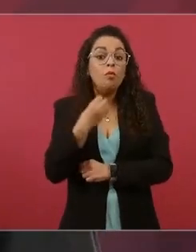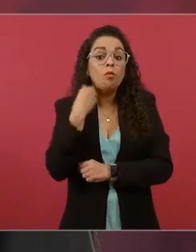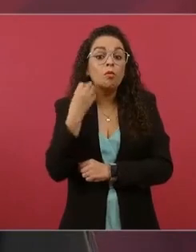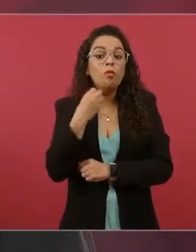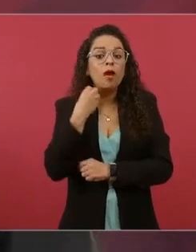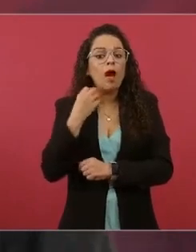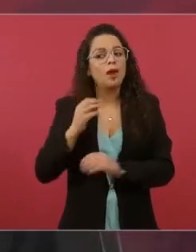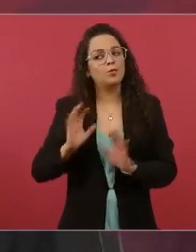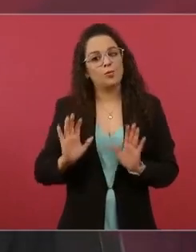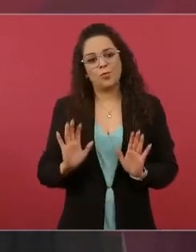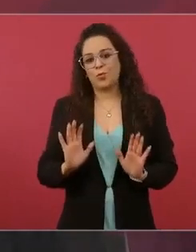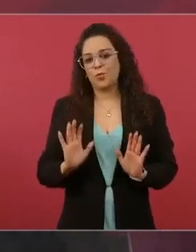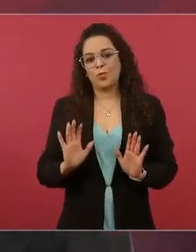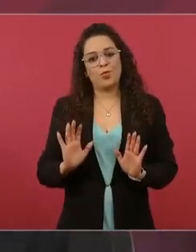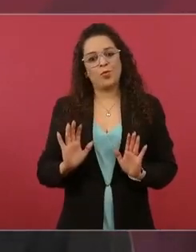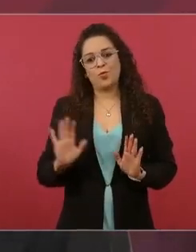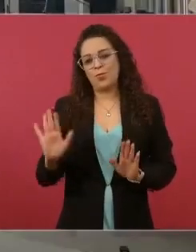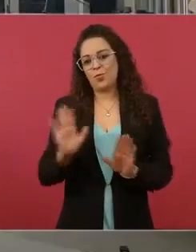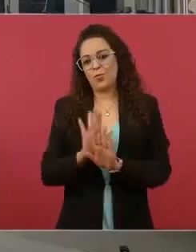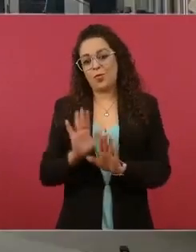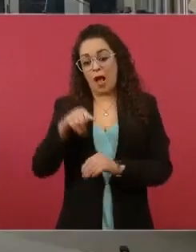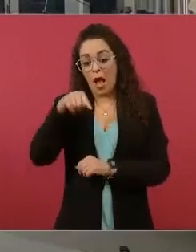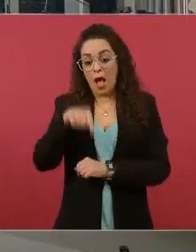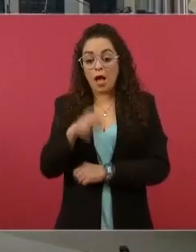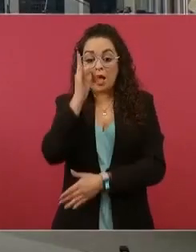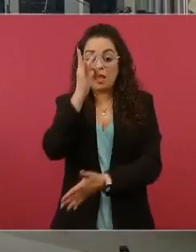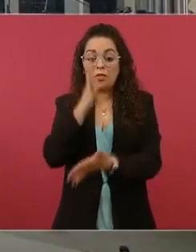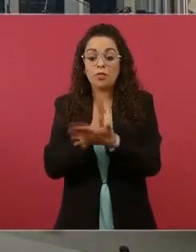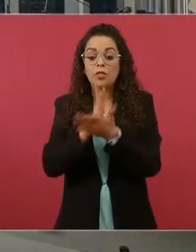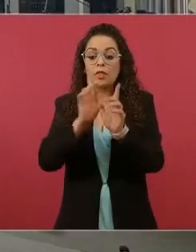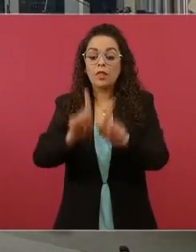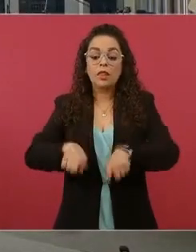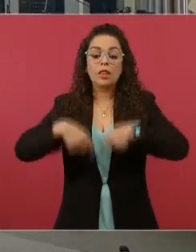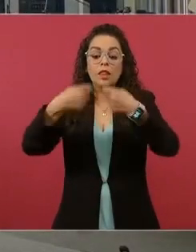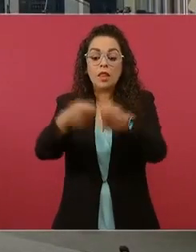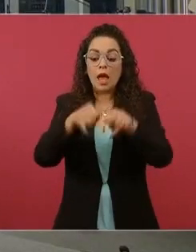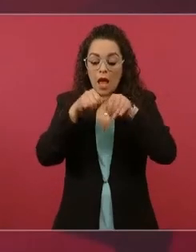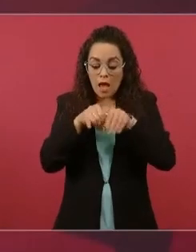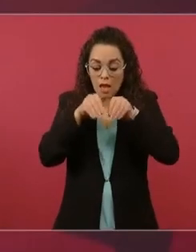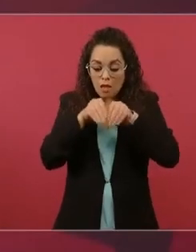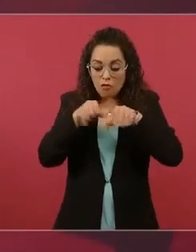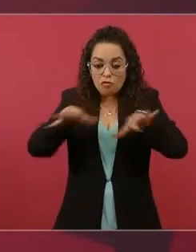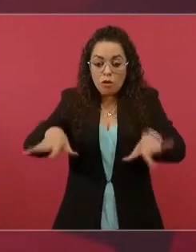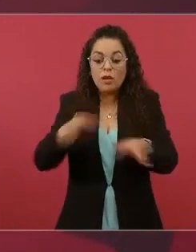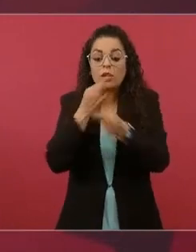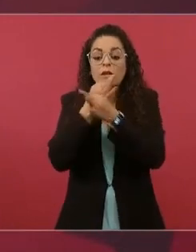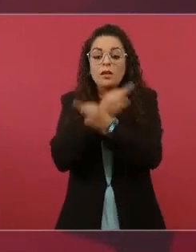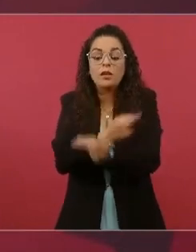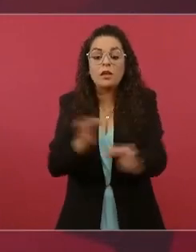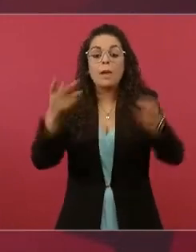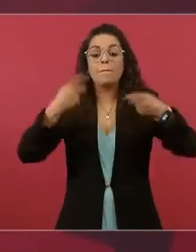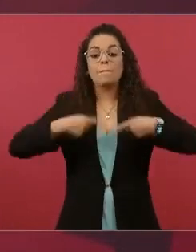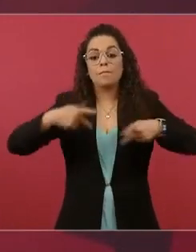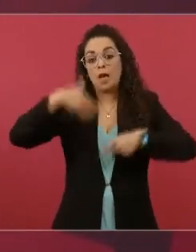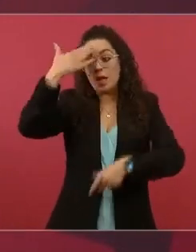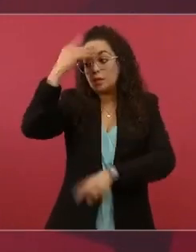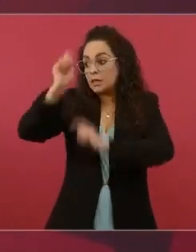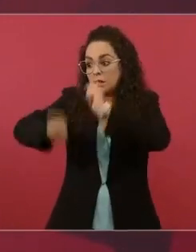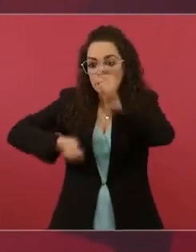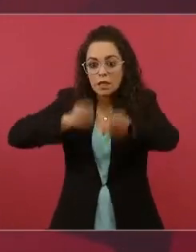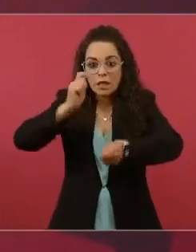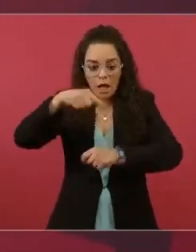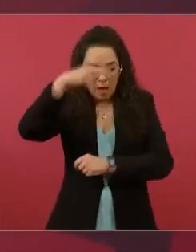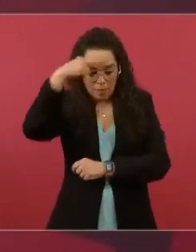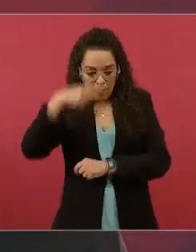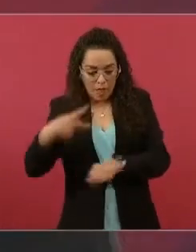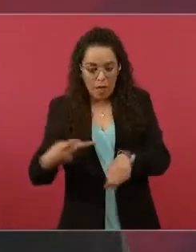es para informar y es para comunicar a la gente, o sea,